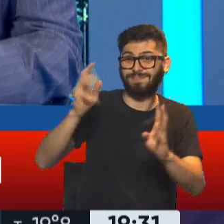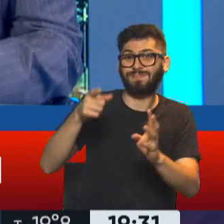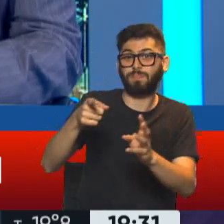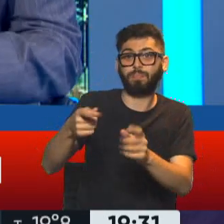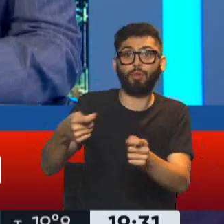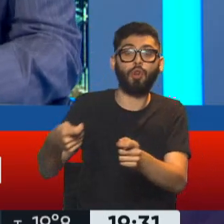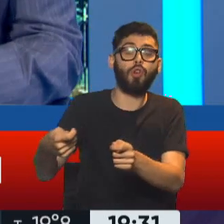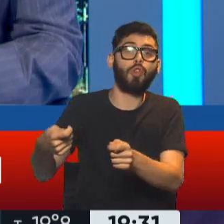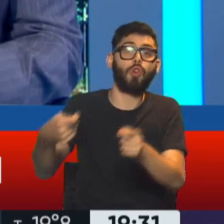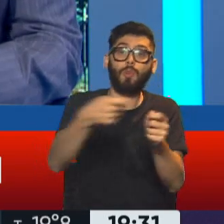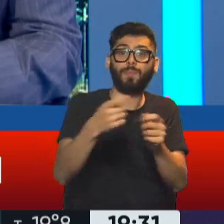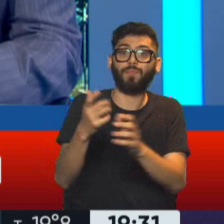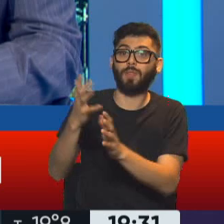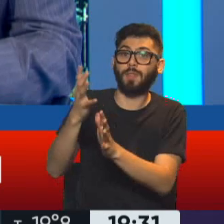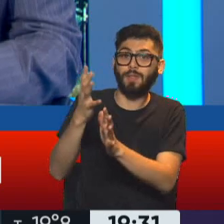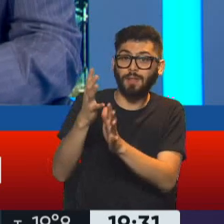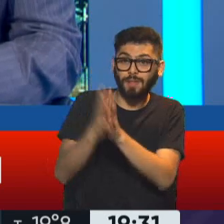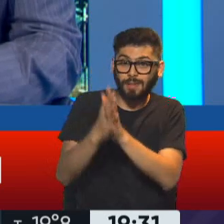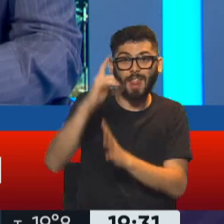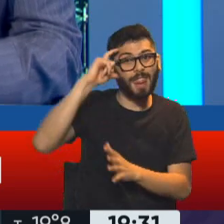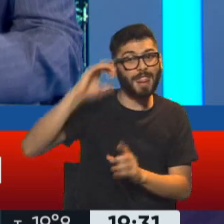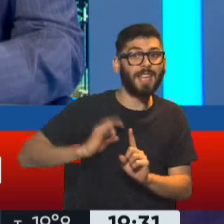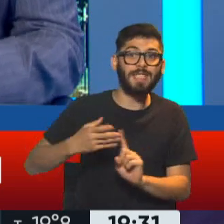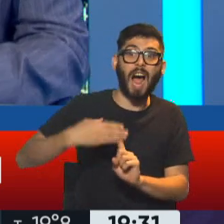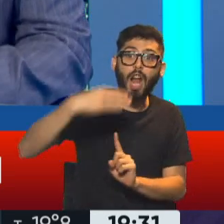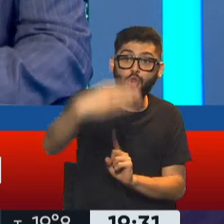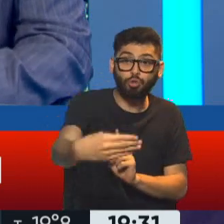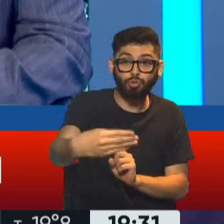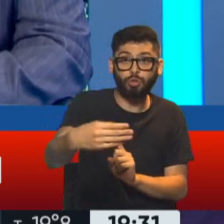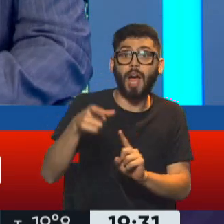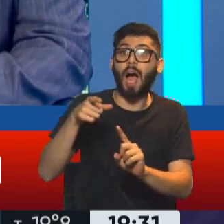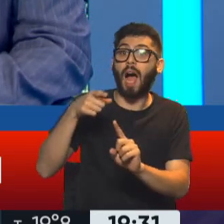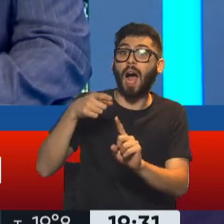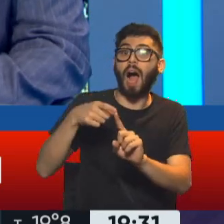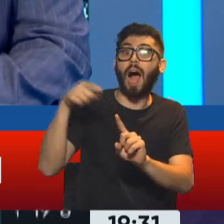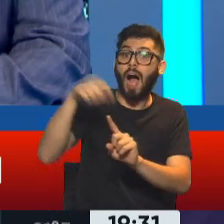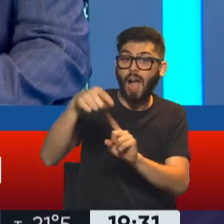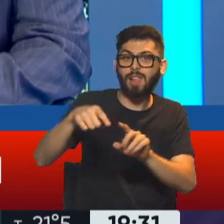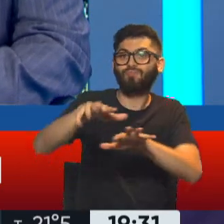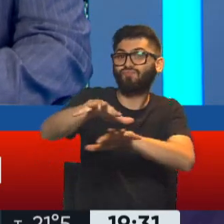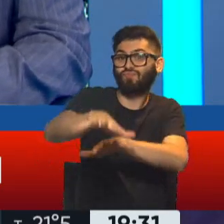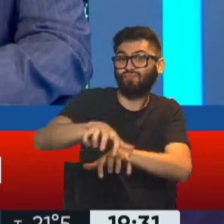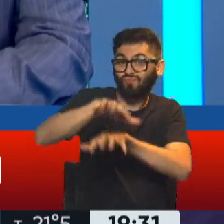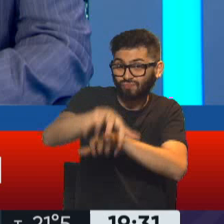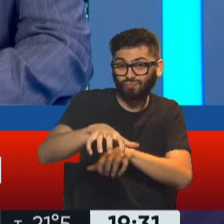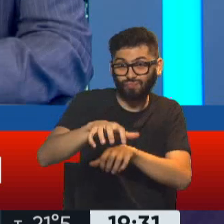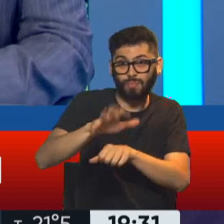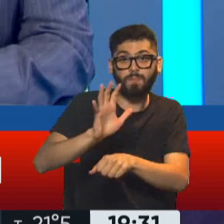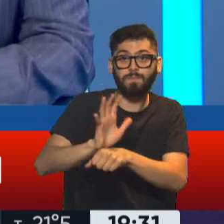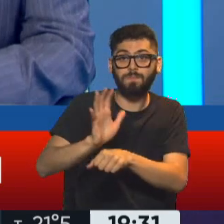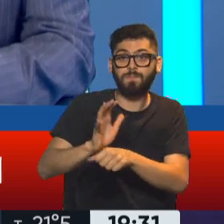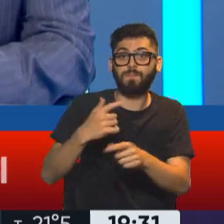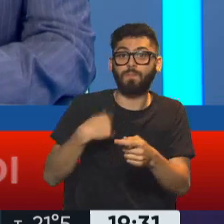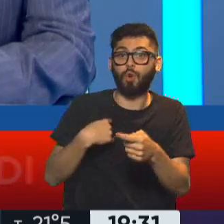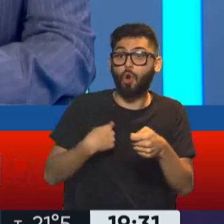comodato, gratuito, por el término de 10 años para que allí desarrollaran actividades de agricultura. Es decir, que compraron